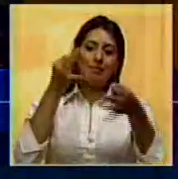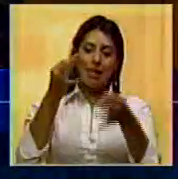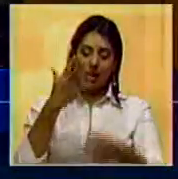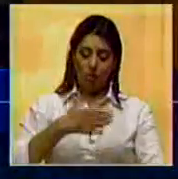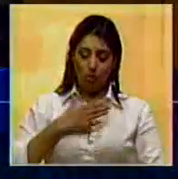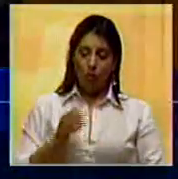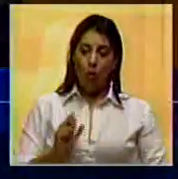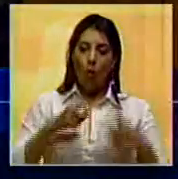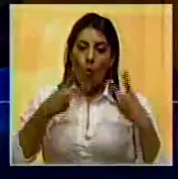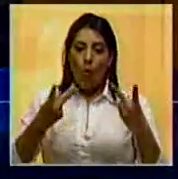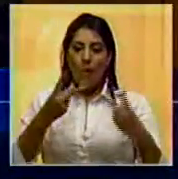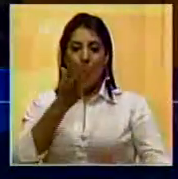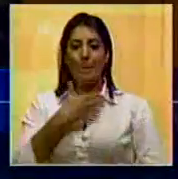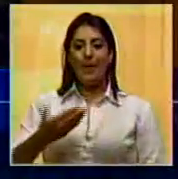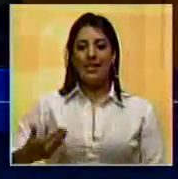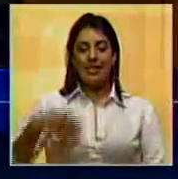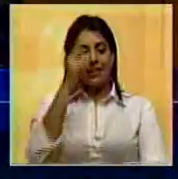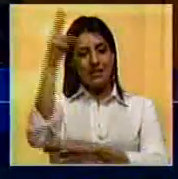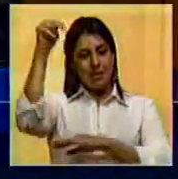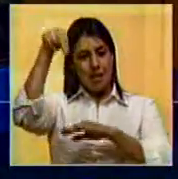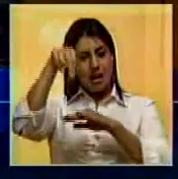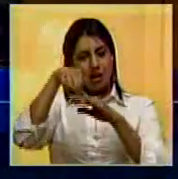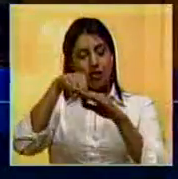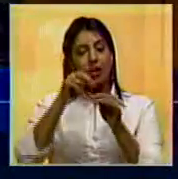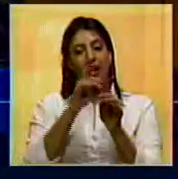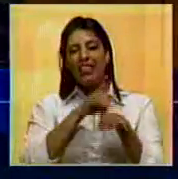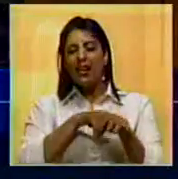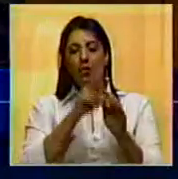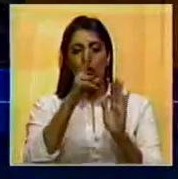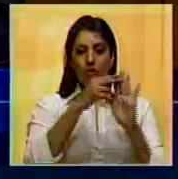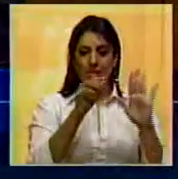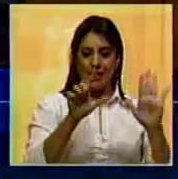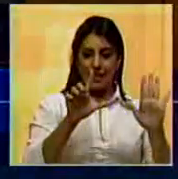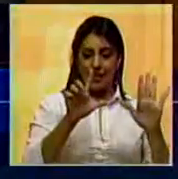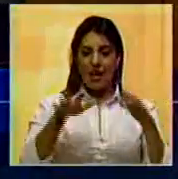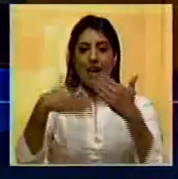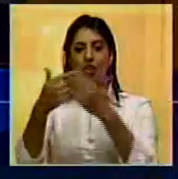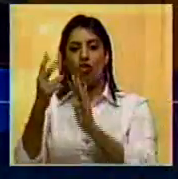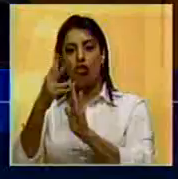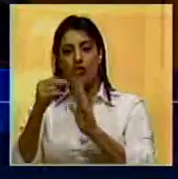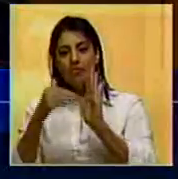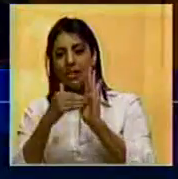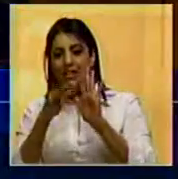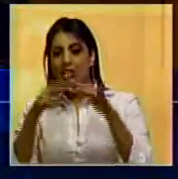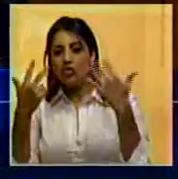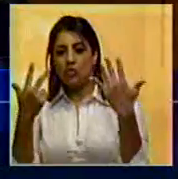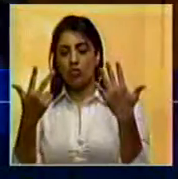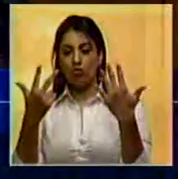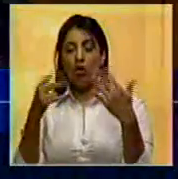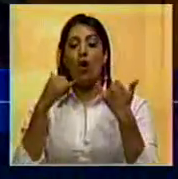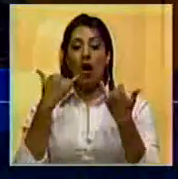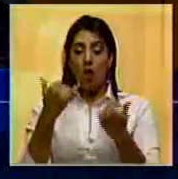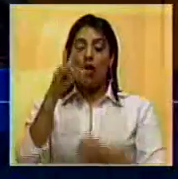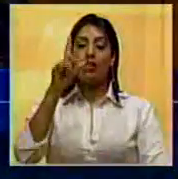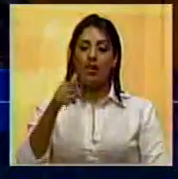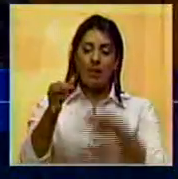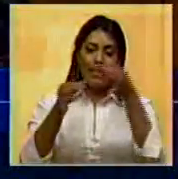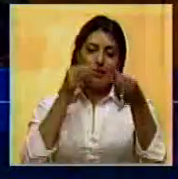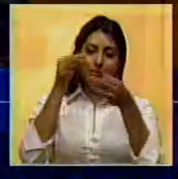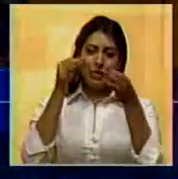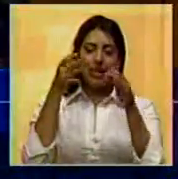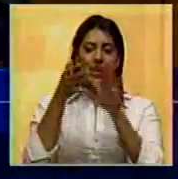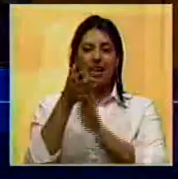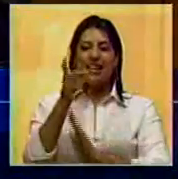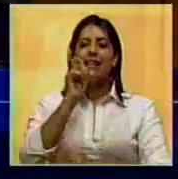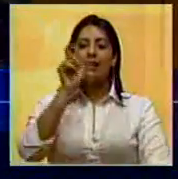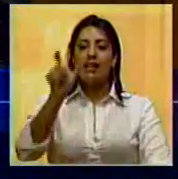presidente de la asamblea nacional para el periodo 2017 2018 también las palabras que